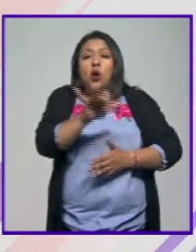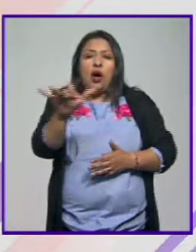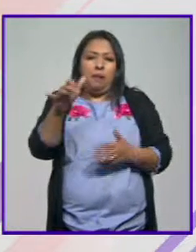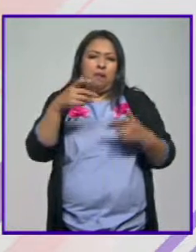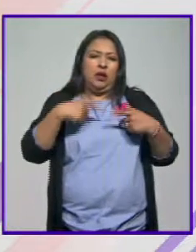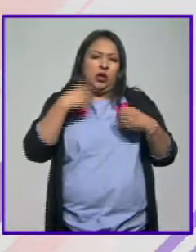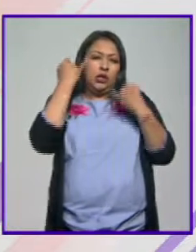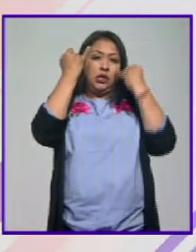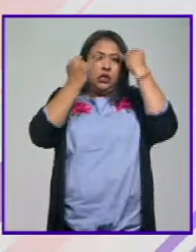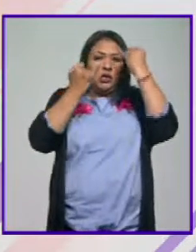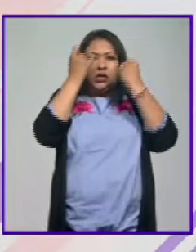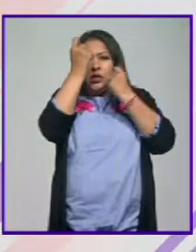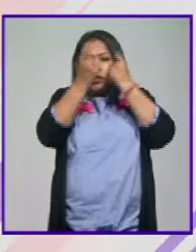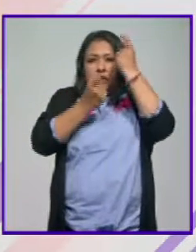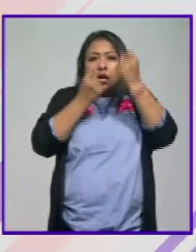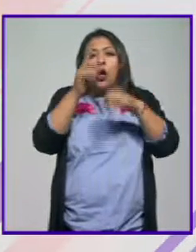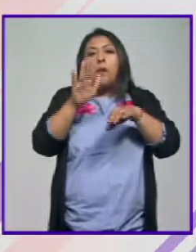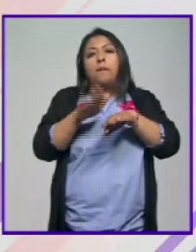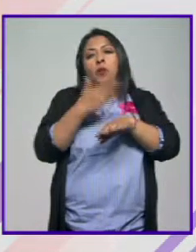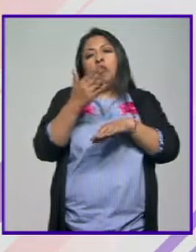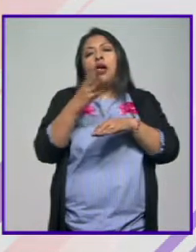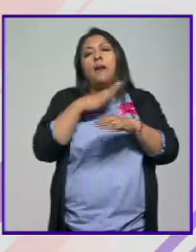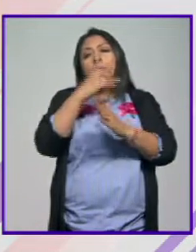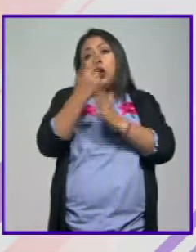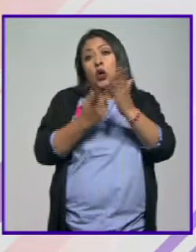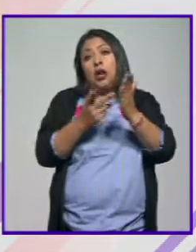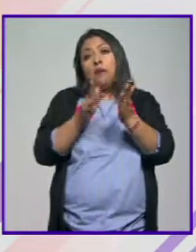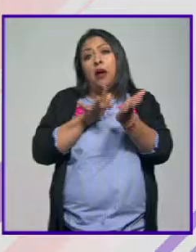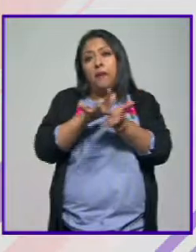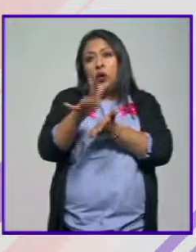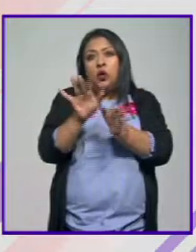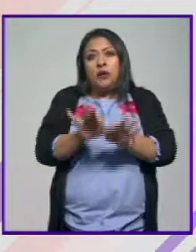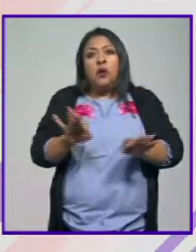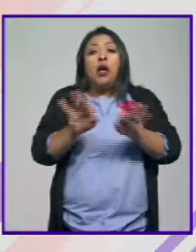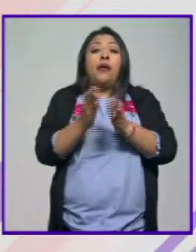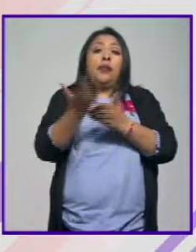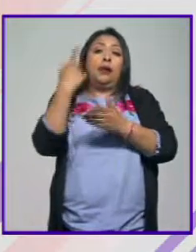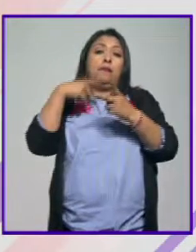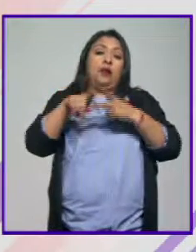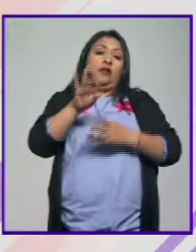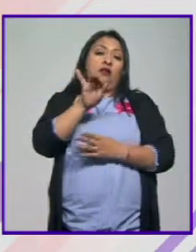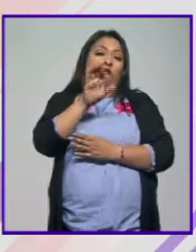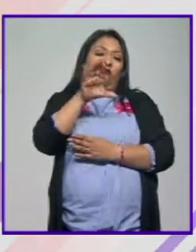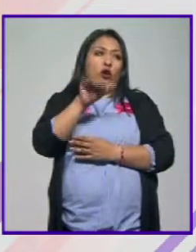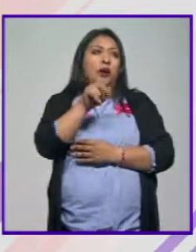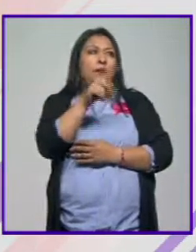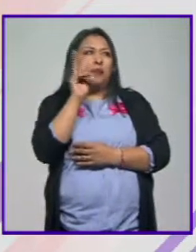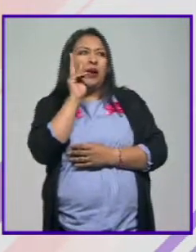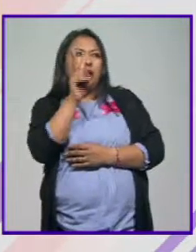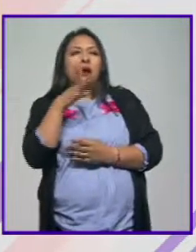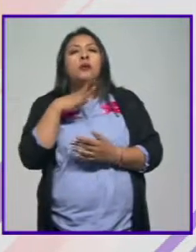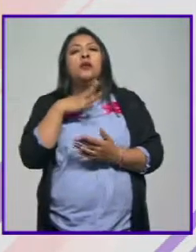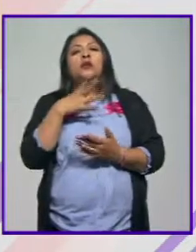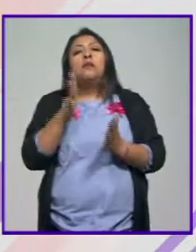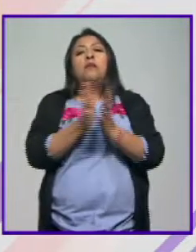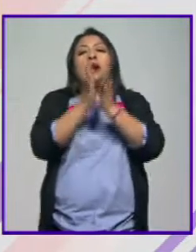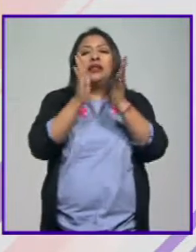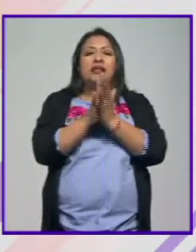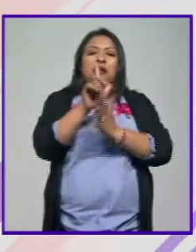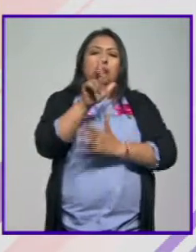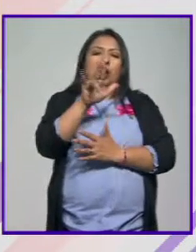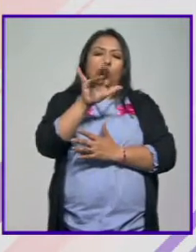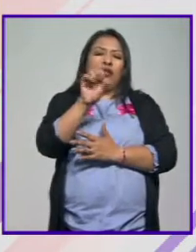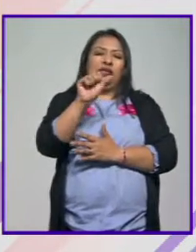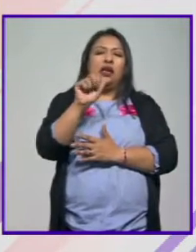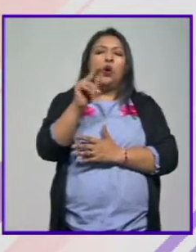estos creadores con programas de estímulos tan importantes como lo ha sido desde su creación del FONCA, Laura. Veamos ahora a participar a Luisa Huertas